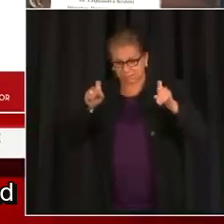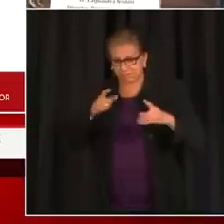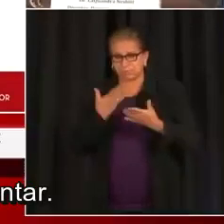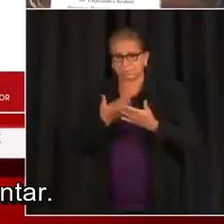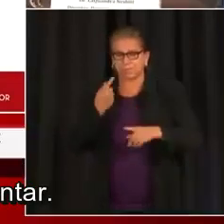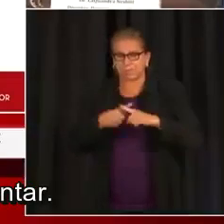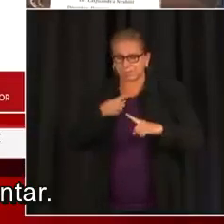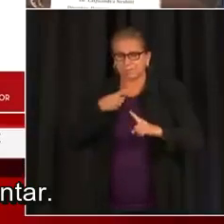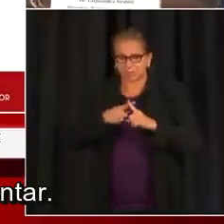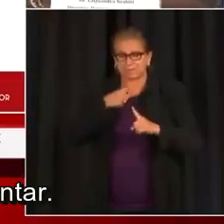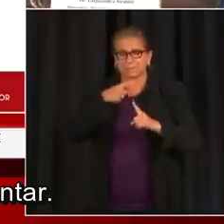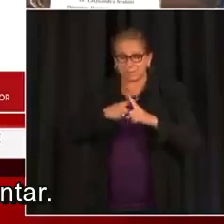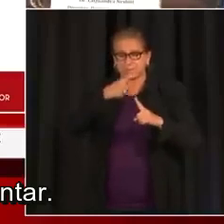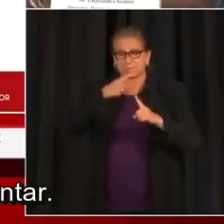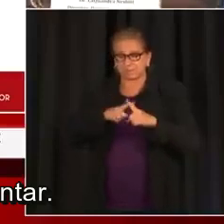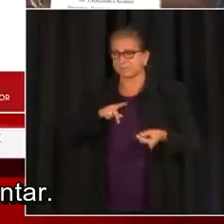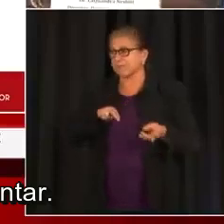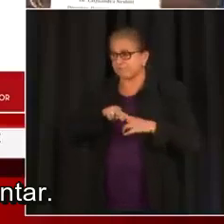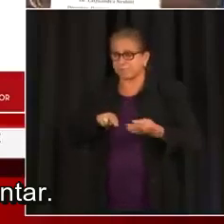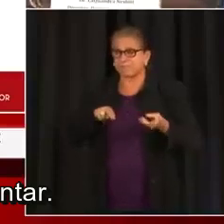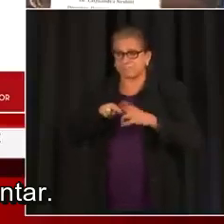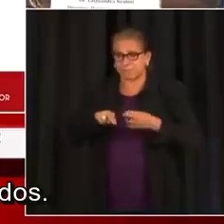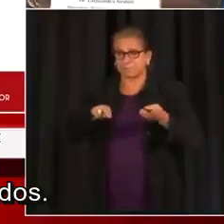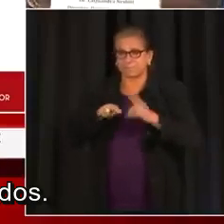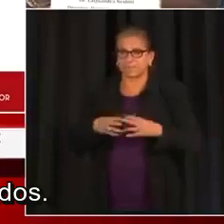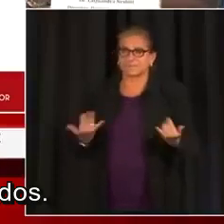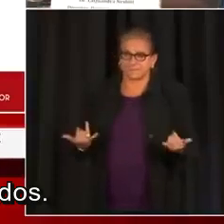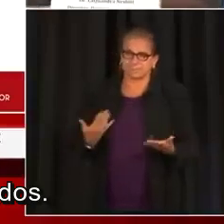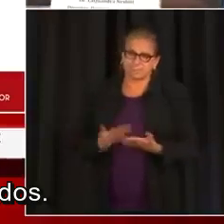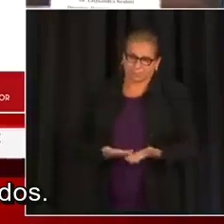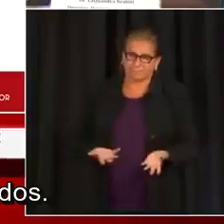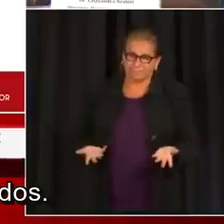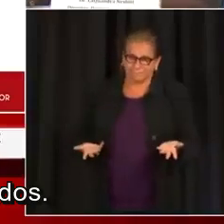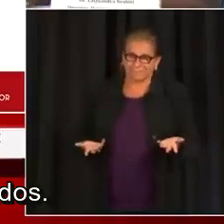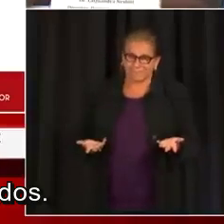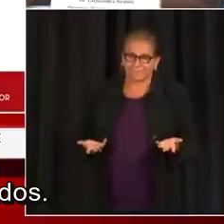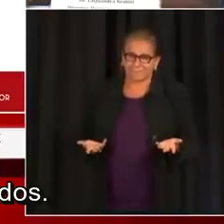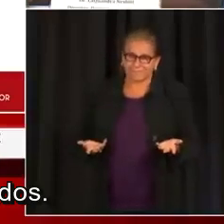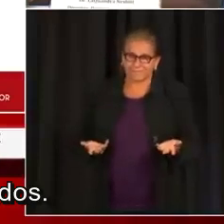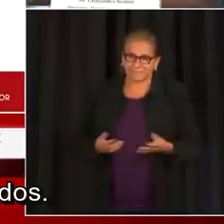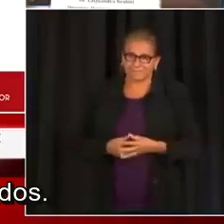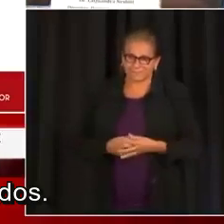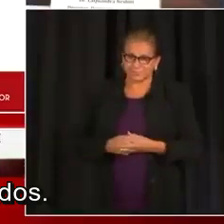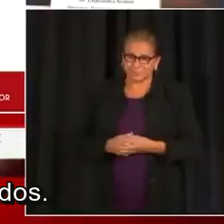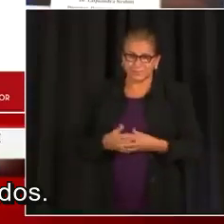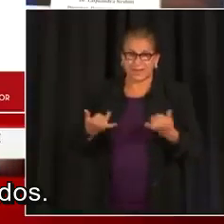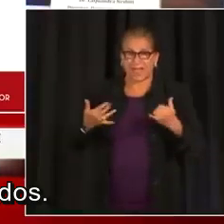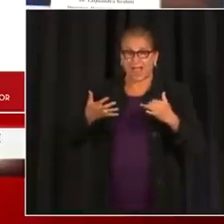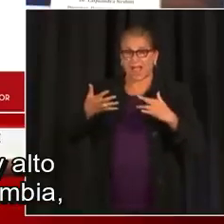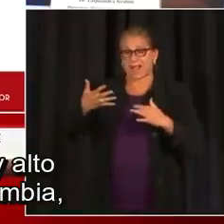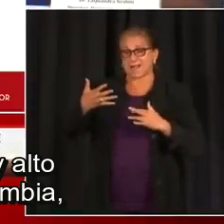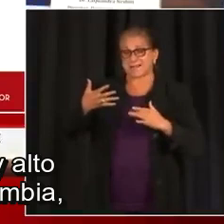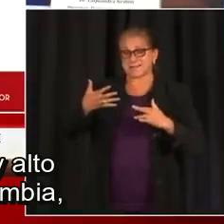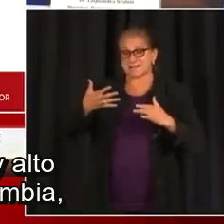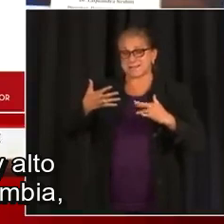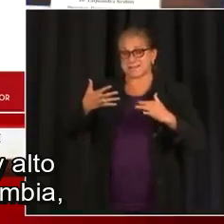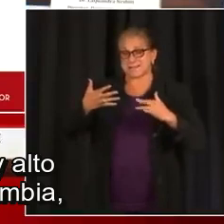positividad, que también empieza a incrementar. Estaba en niveles mínimos y ahora está en niveles moderados.